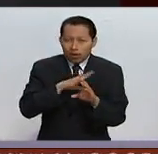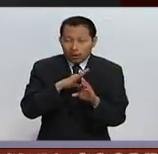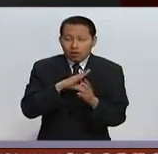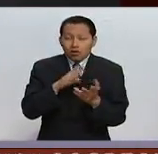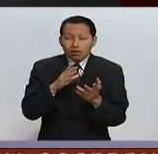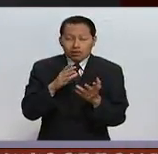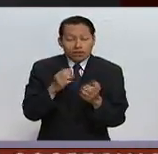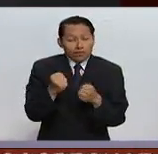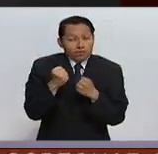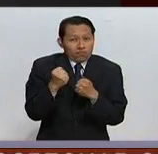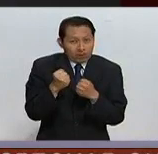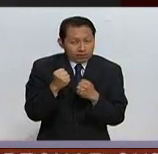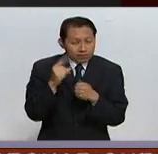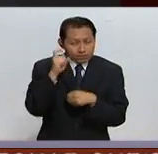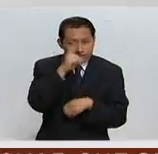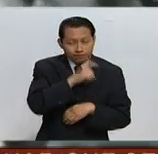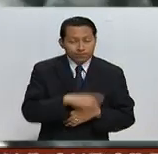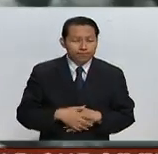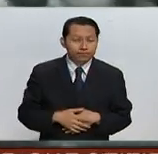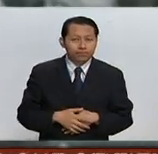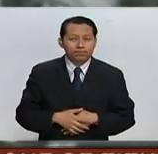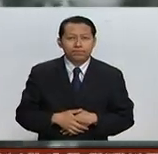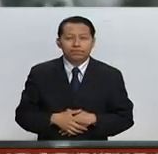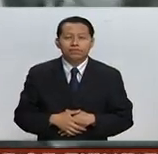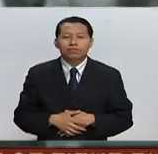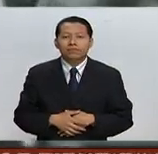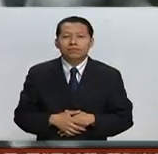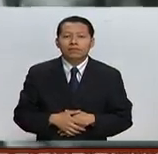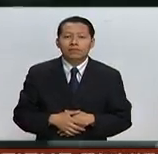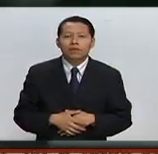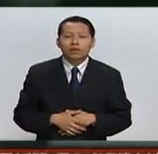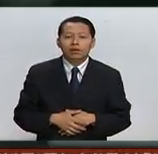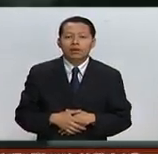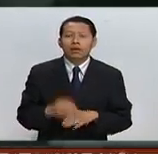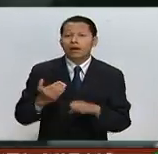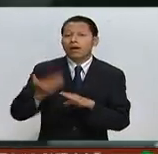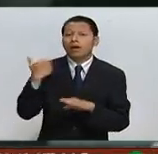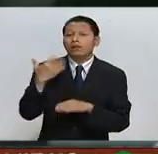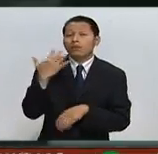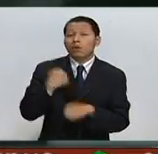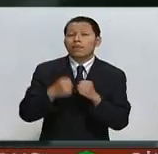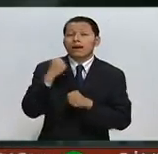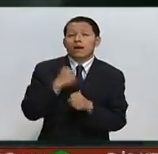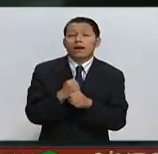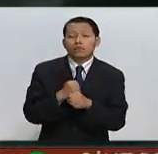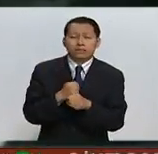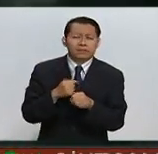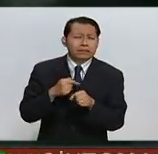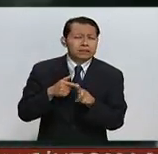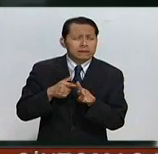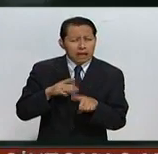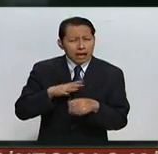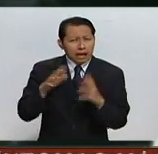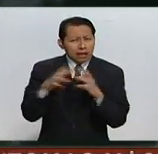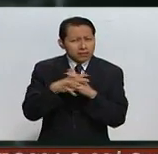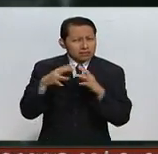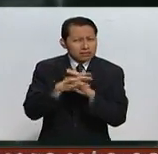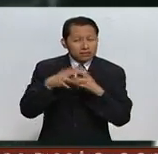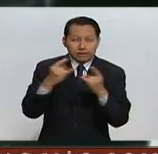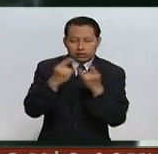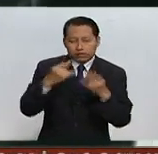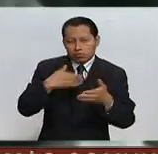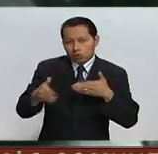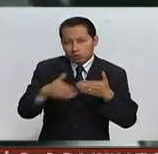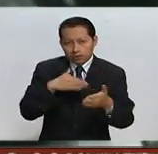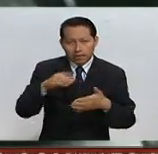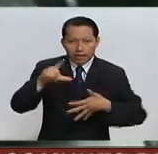de ese conflicto. Colombia vive desde hace más de 50 años el conflicto armado más antiguo de la historia moderna de América